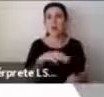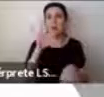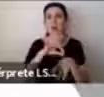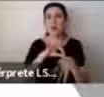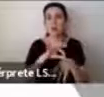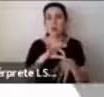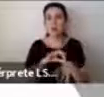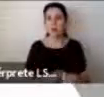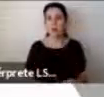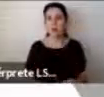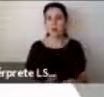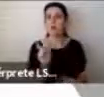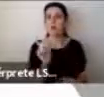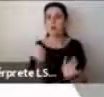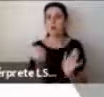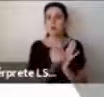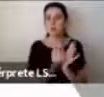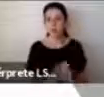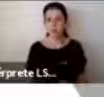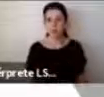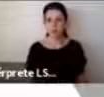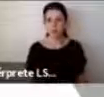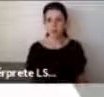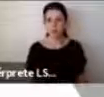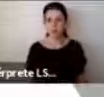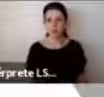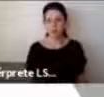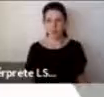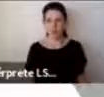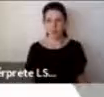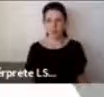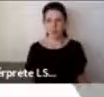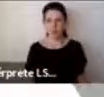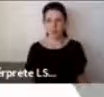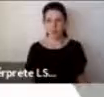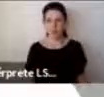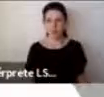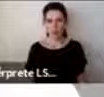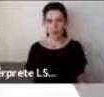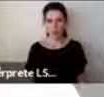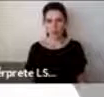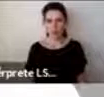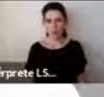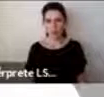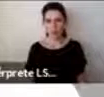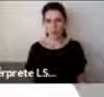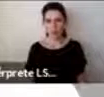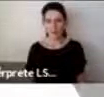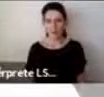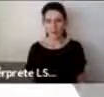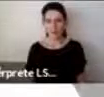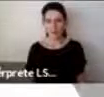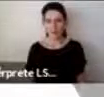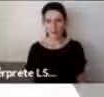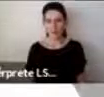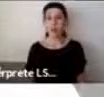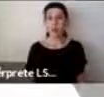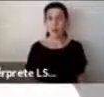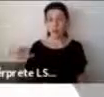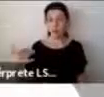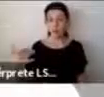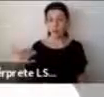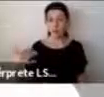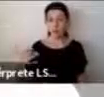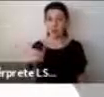Lo importante de todo esto es que independiente de que se esté o no el trastorno, es que el apoyo se entrega desde la sociedad. Y la